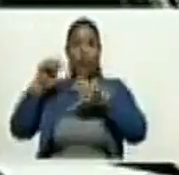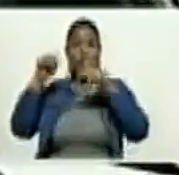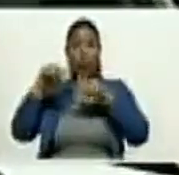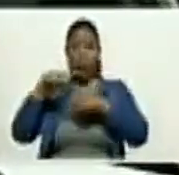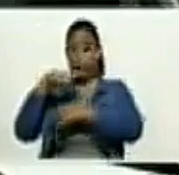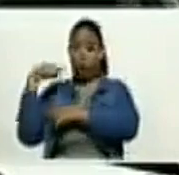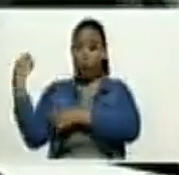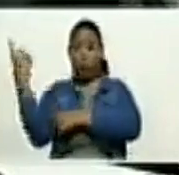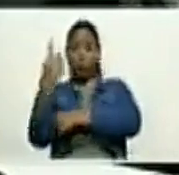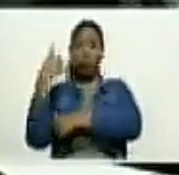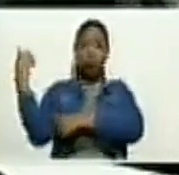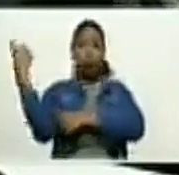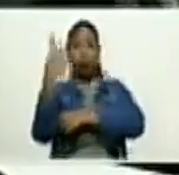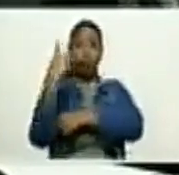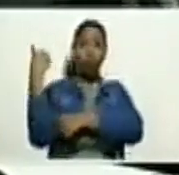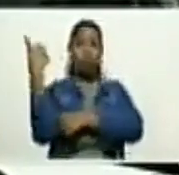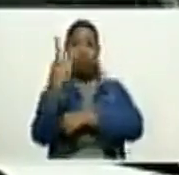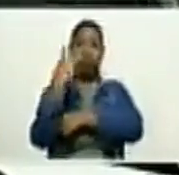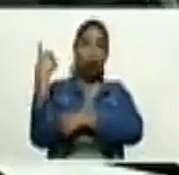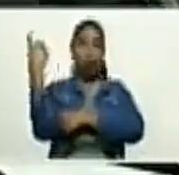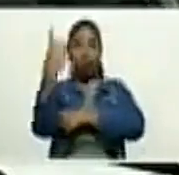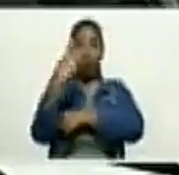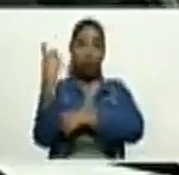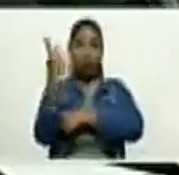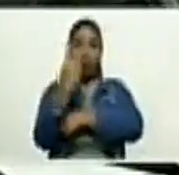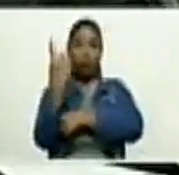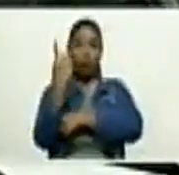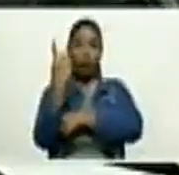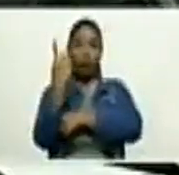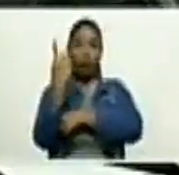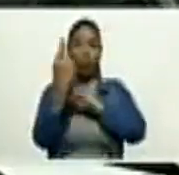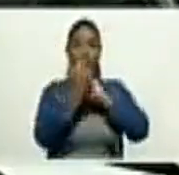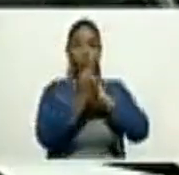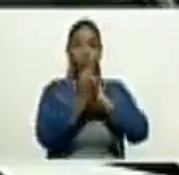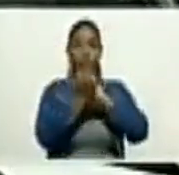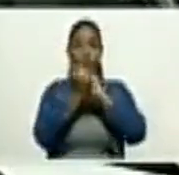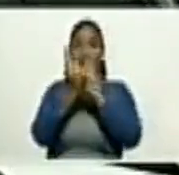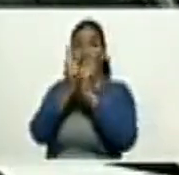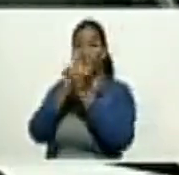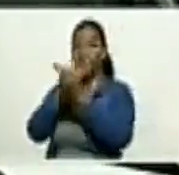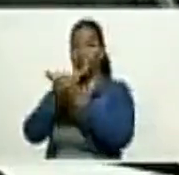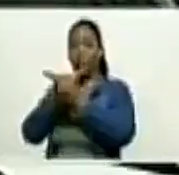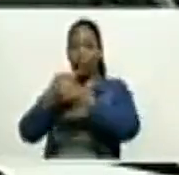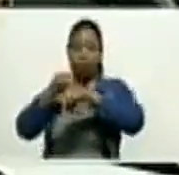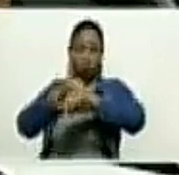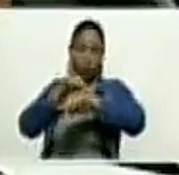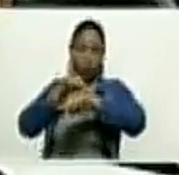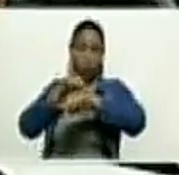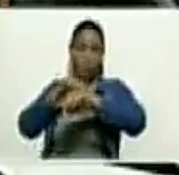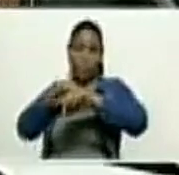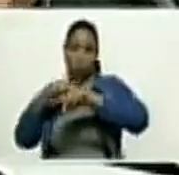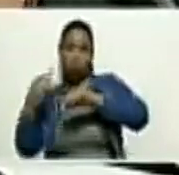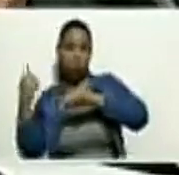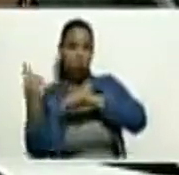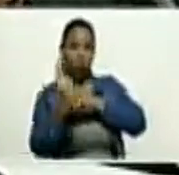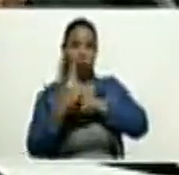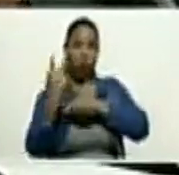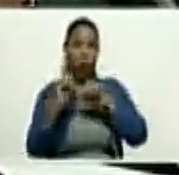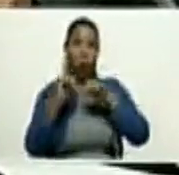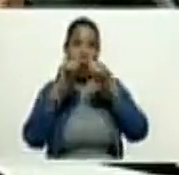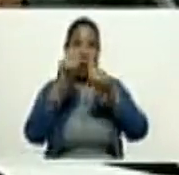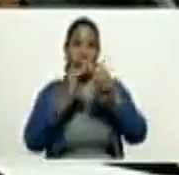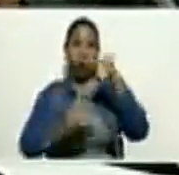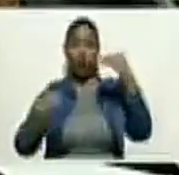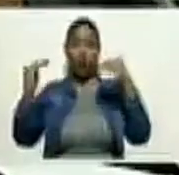empieza a girar en sentido contrario de las agujas del reloj y alcanzar los vientos superiores a